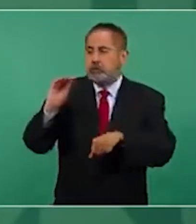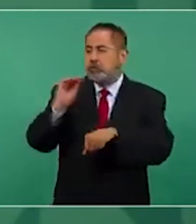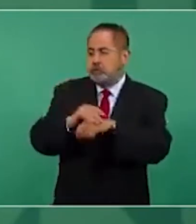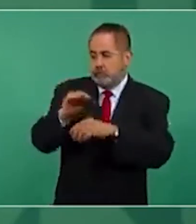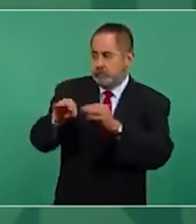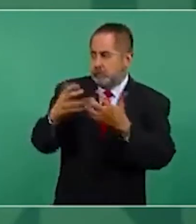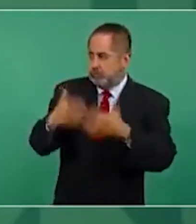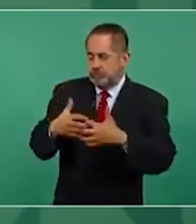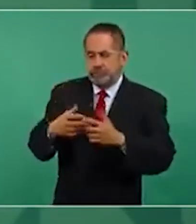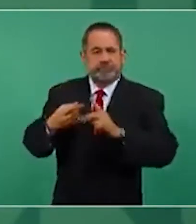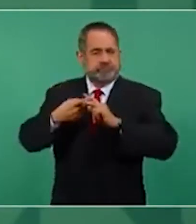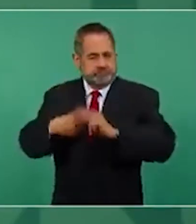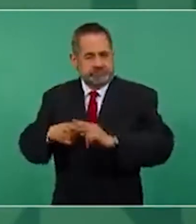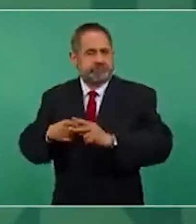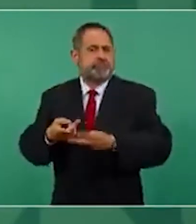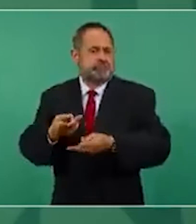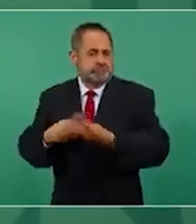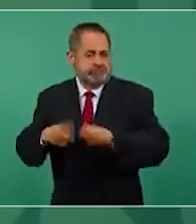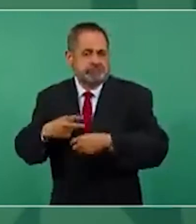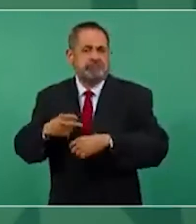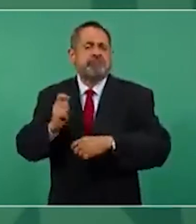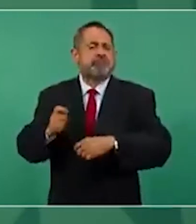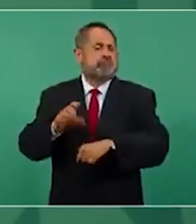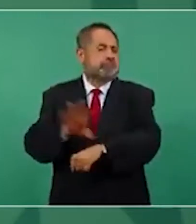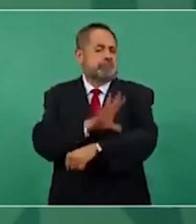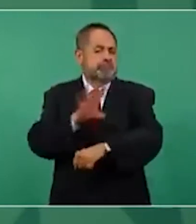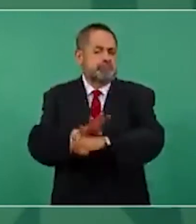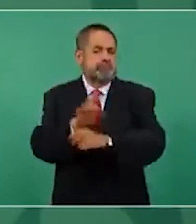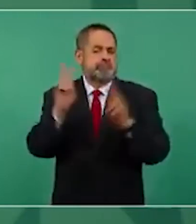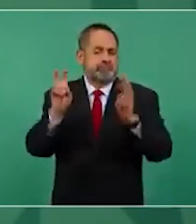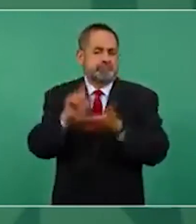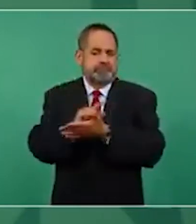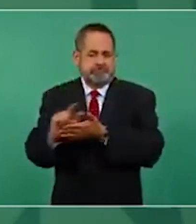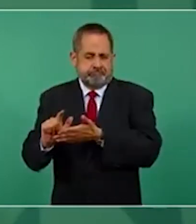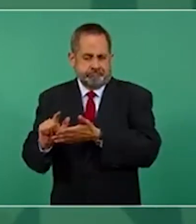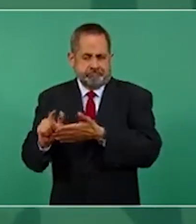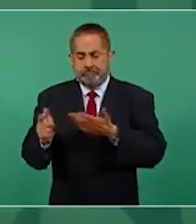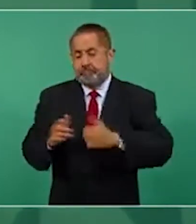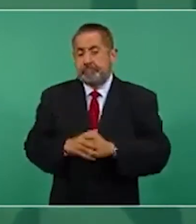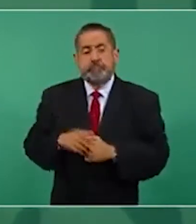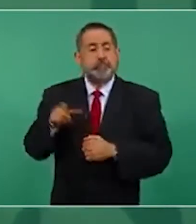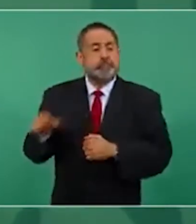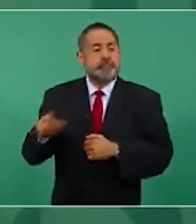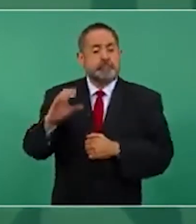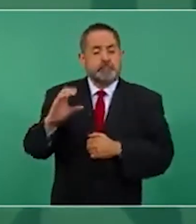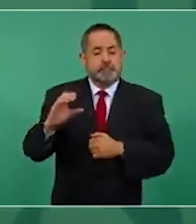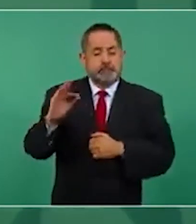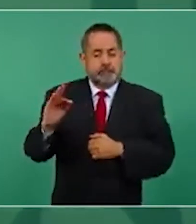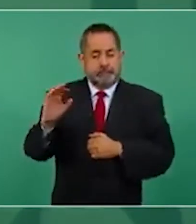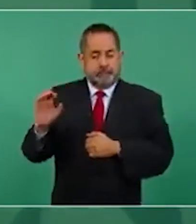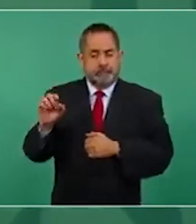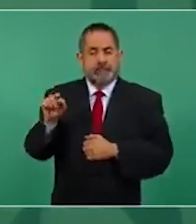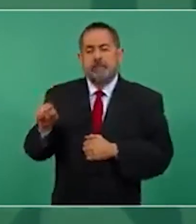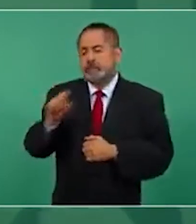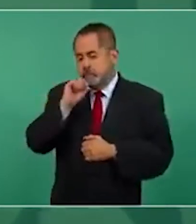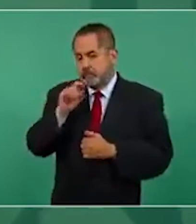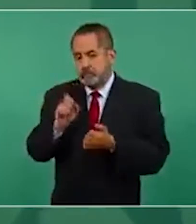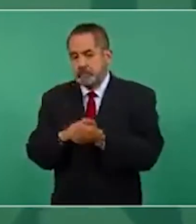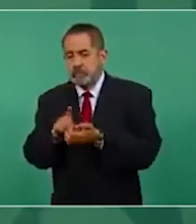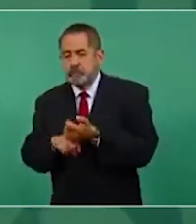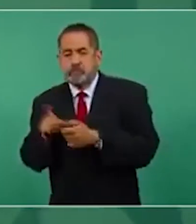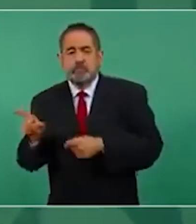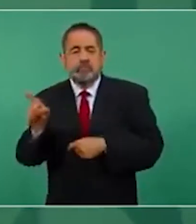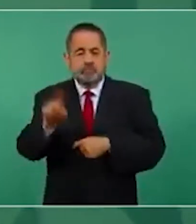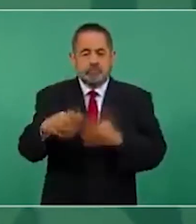para generar energía limpia y la Comisión Federal de Electricidad también a través de